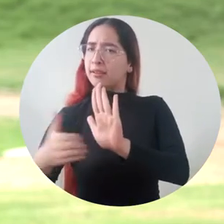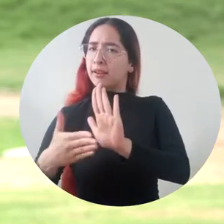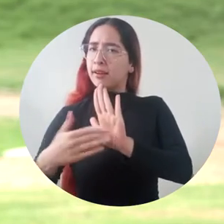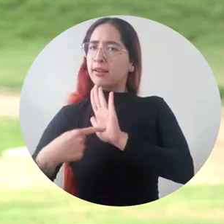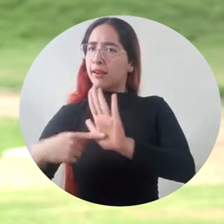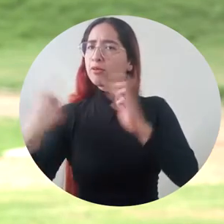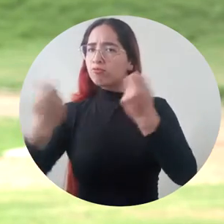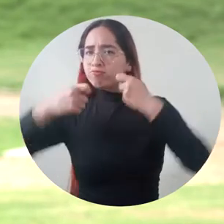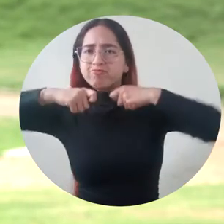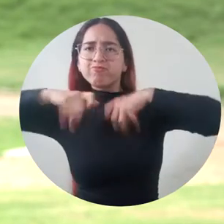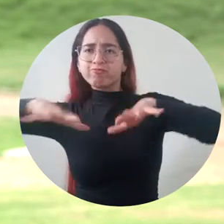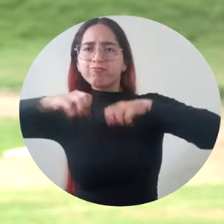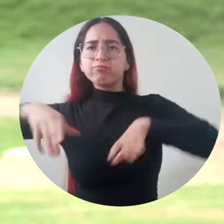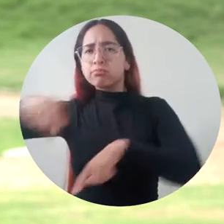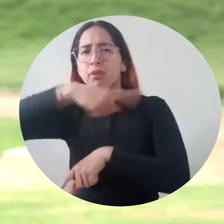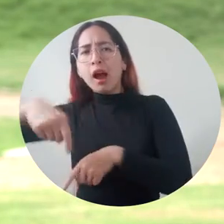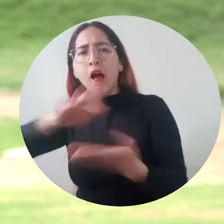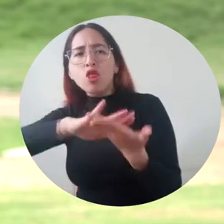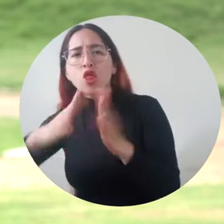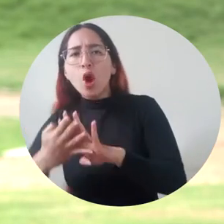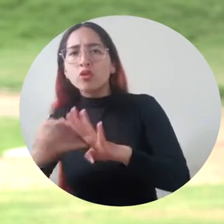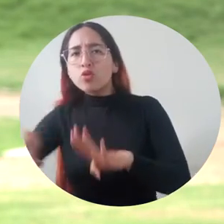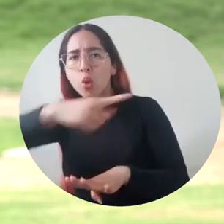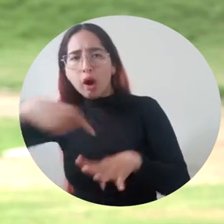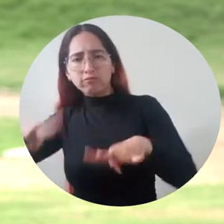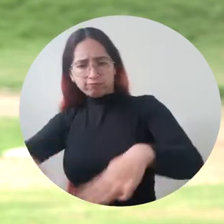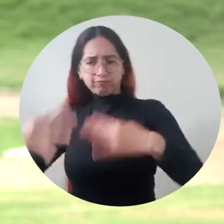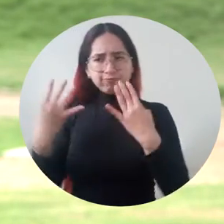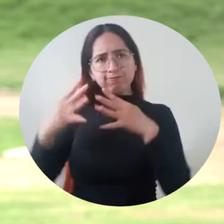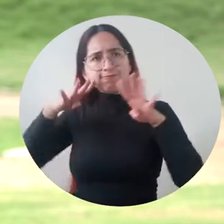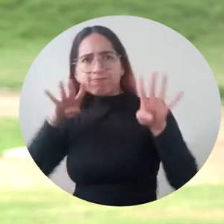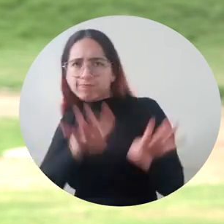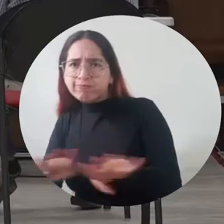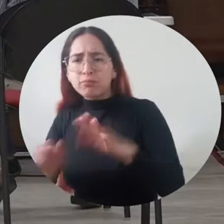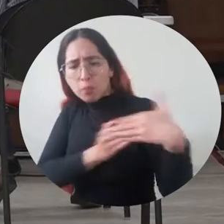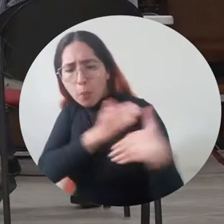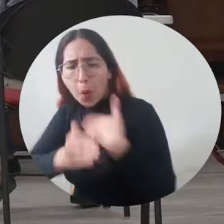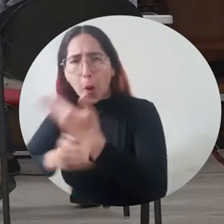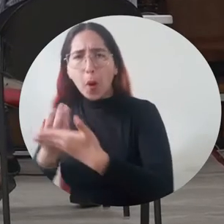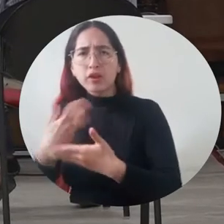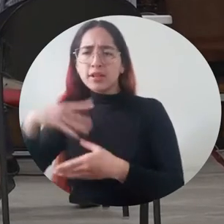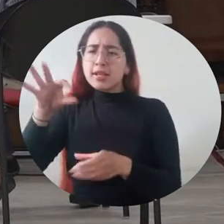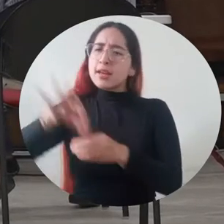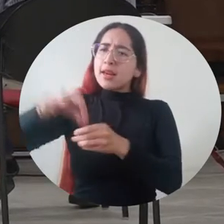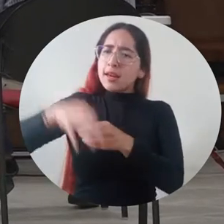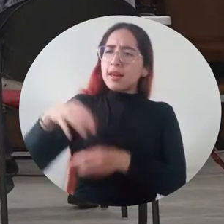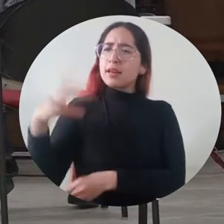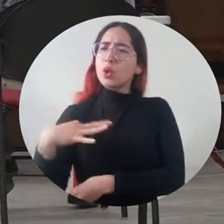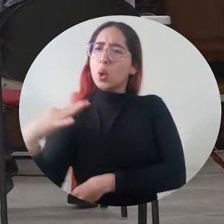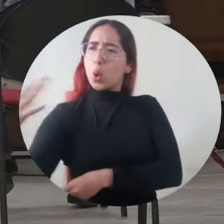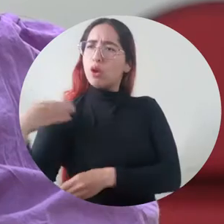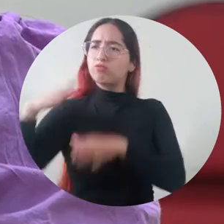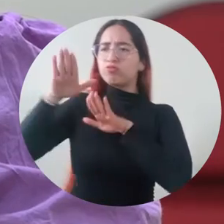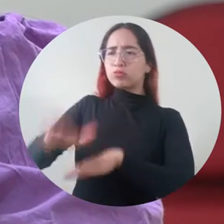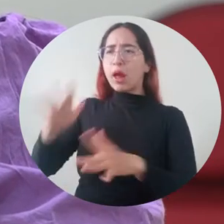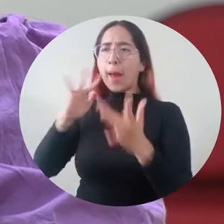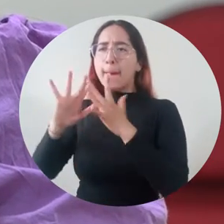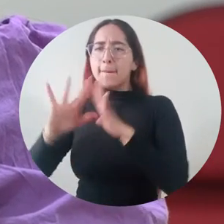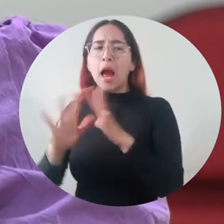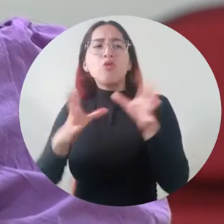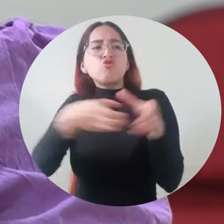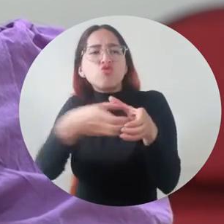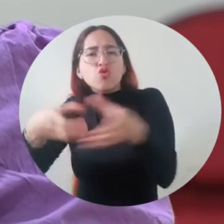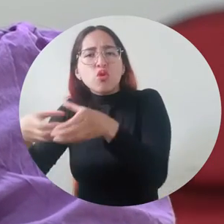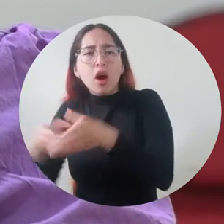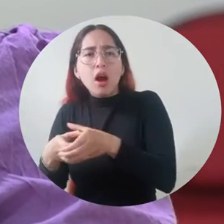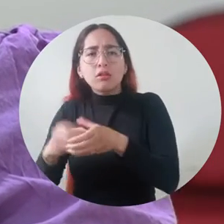donde la mayor parte de la comunidad conozca este proceso de elección de nuestros representantes ante los órganos de